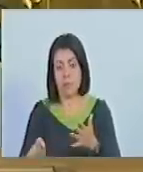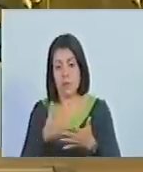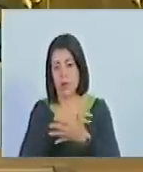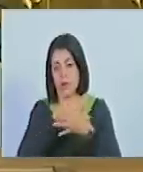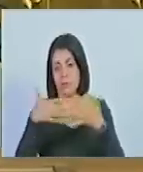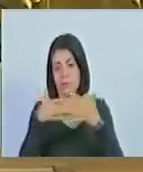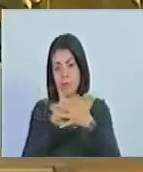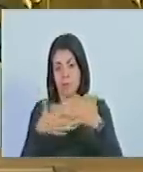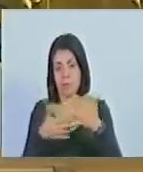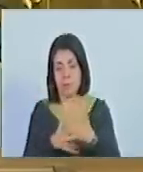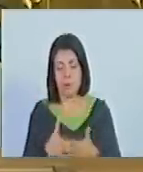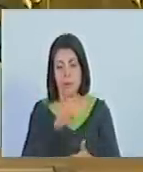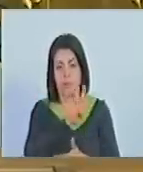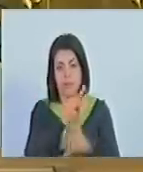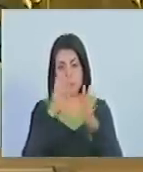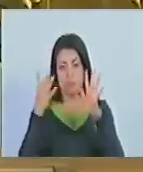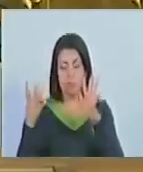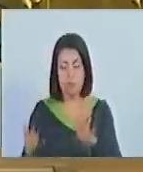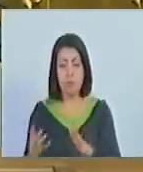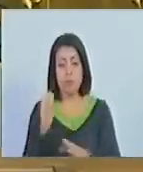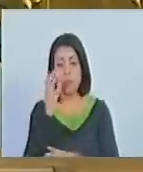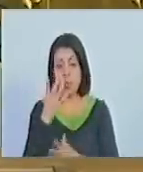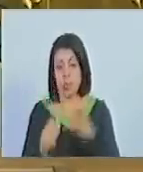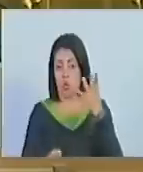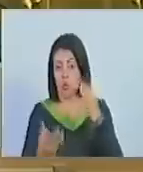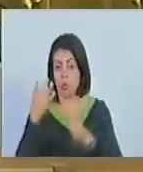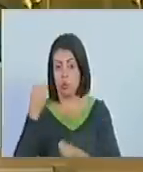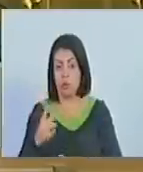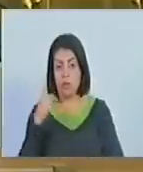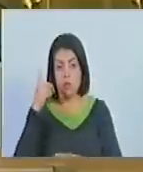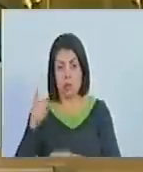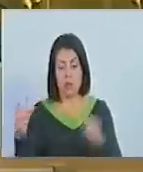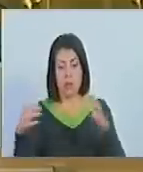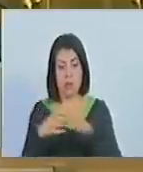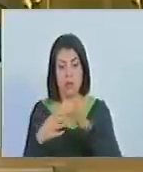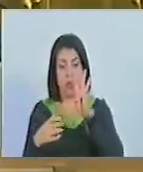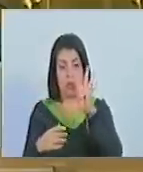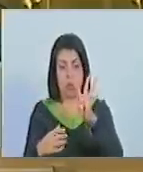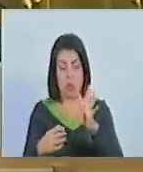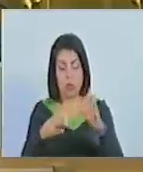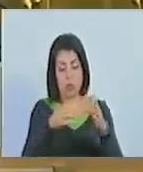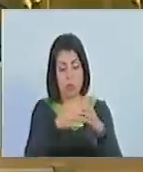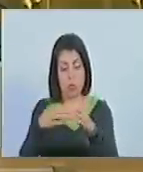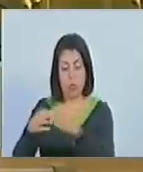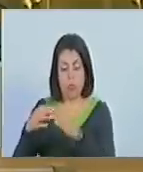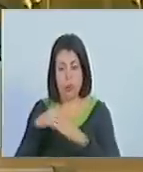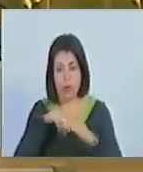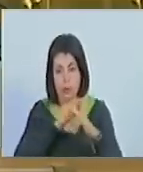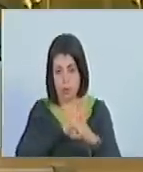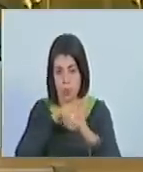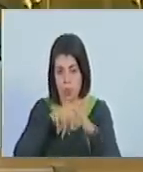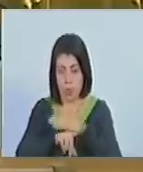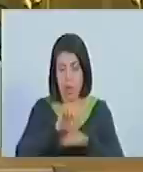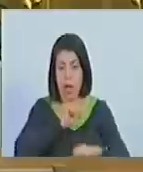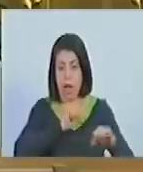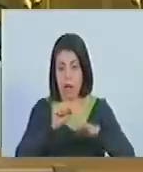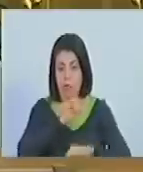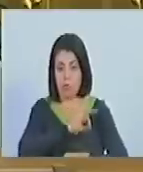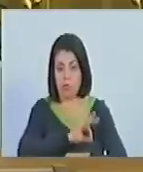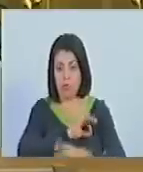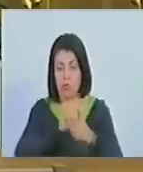Artículo 49. El Consejo Comunal deberá formar cuatro fondos internos. Acción social,